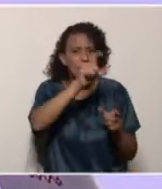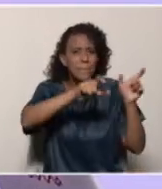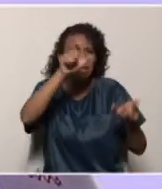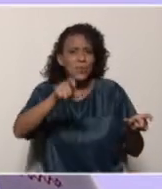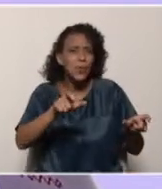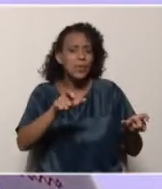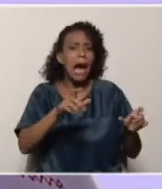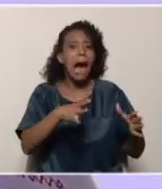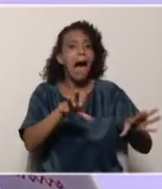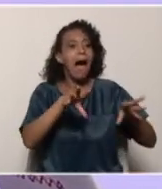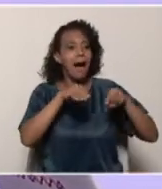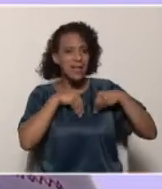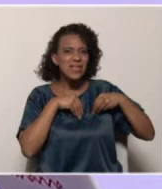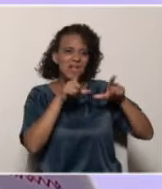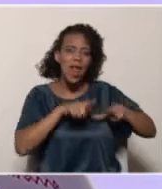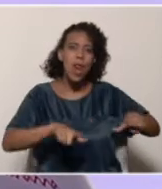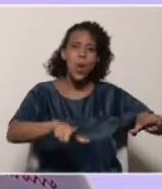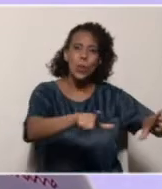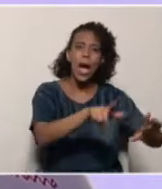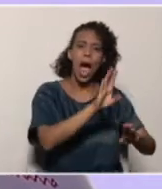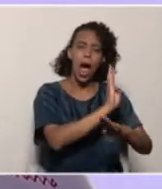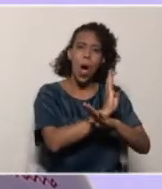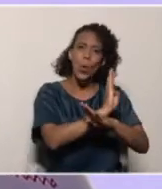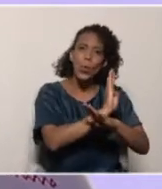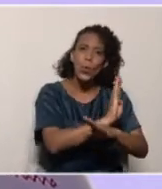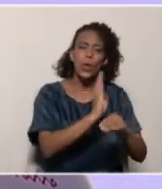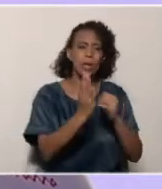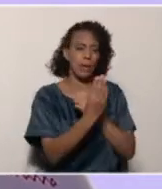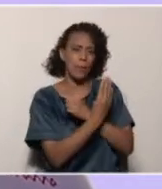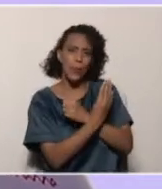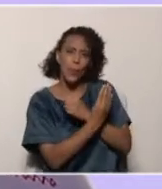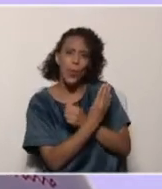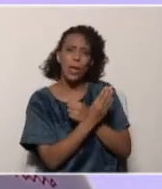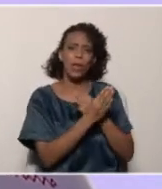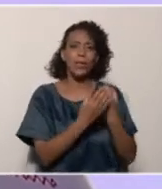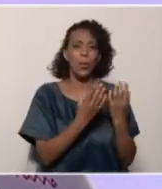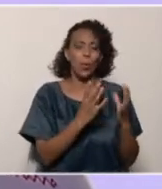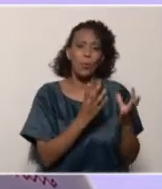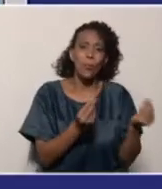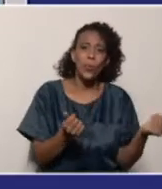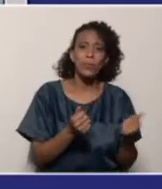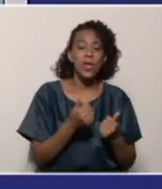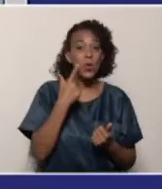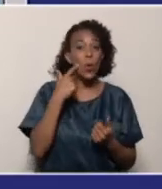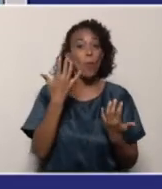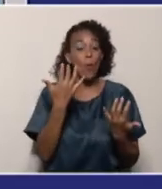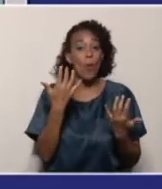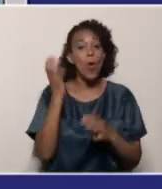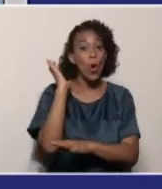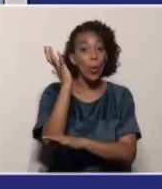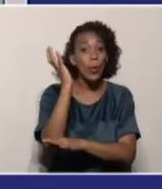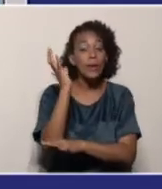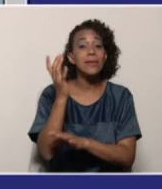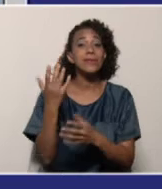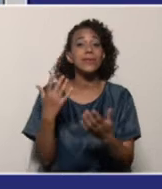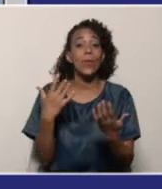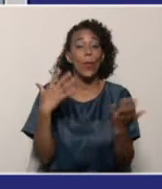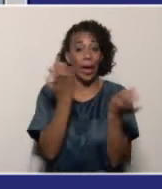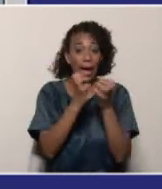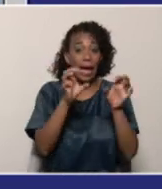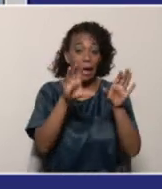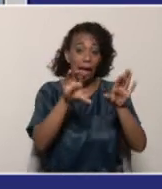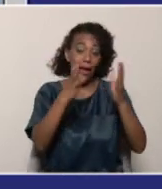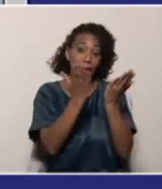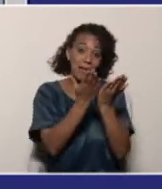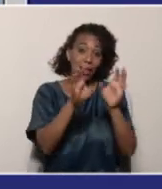manejarnos desde esa toparquía, desde ese cariño y de esa tenencia por lo que nos rodea. Y los congresos estudiantiles siempre han